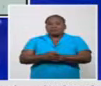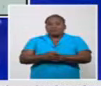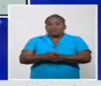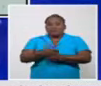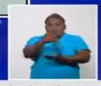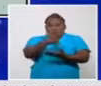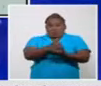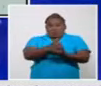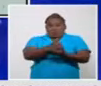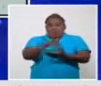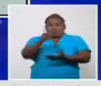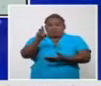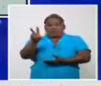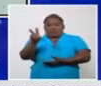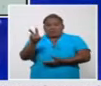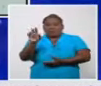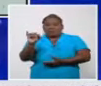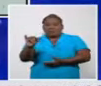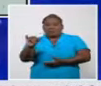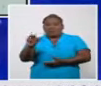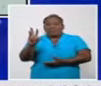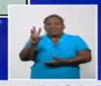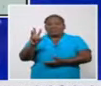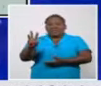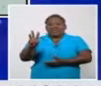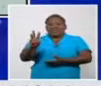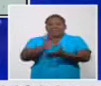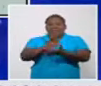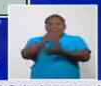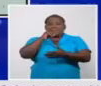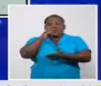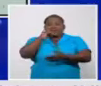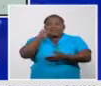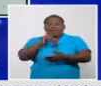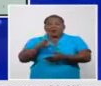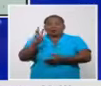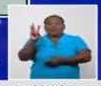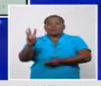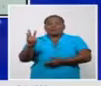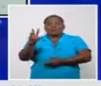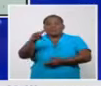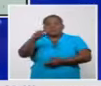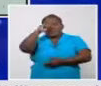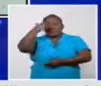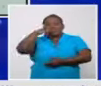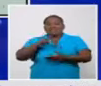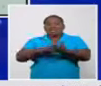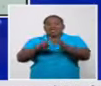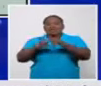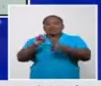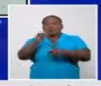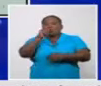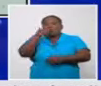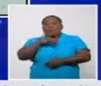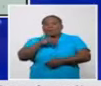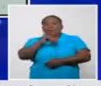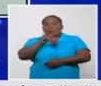3 de Manicaragua y 3 de Santo Domingo Ranchuelo 2